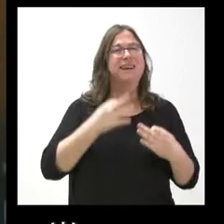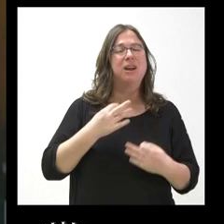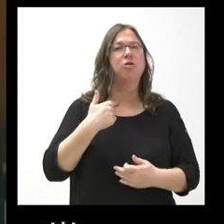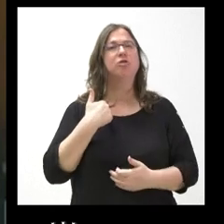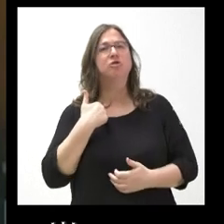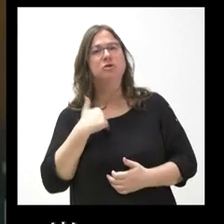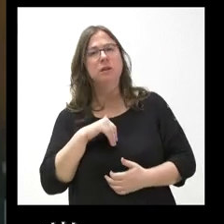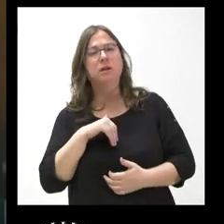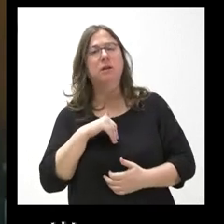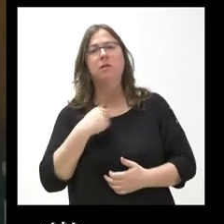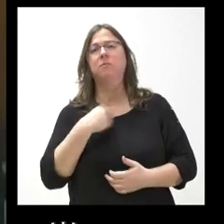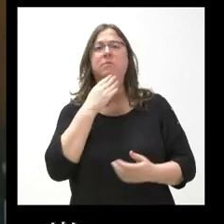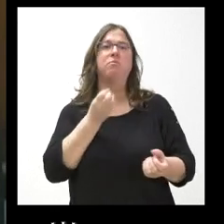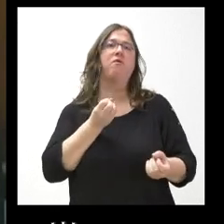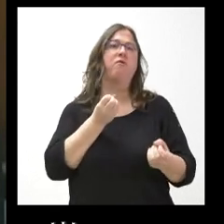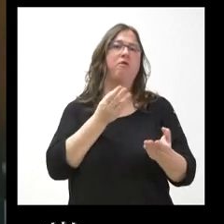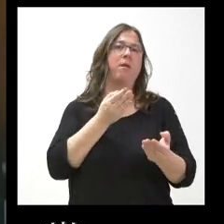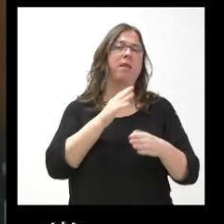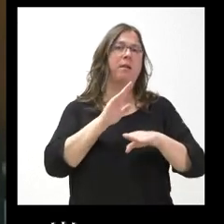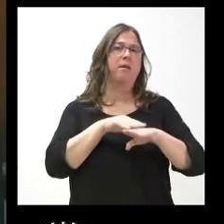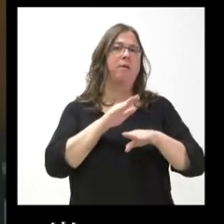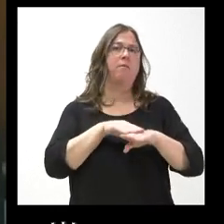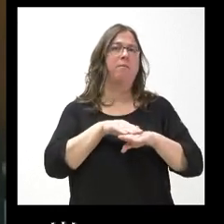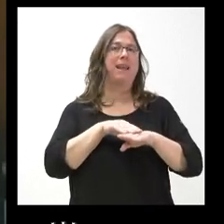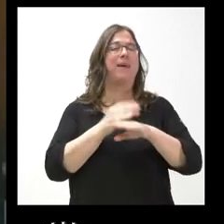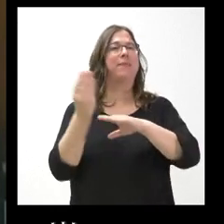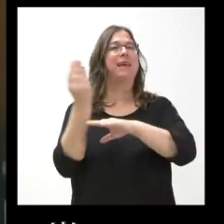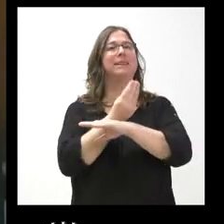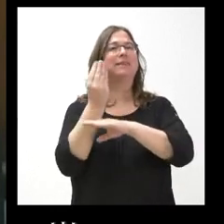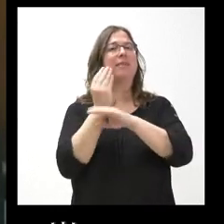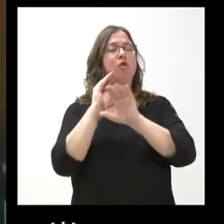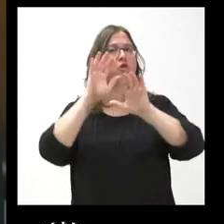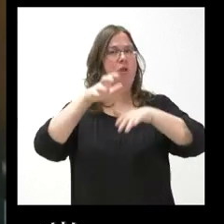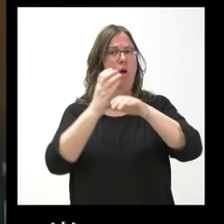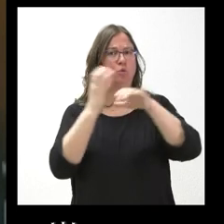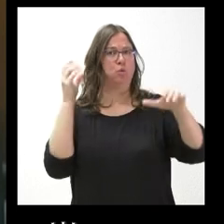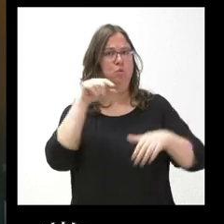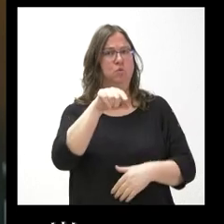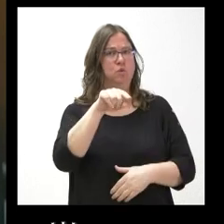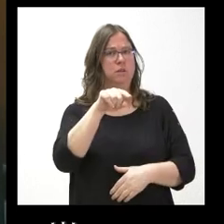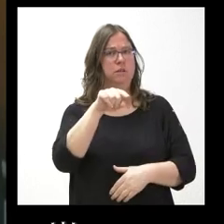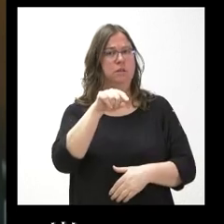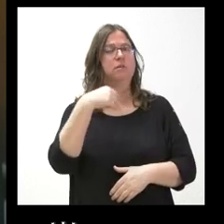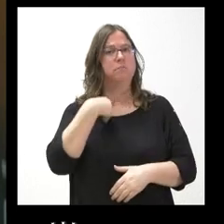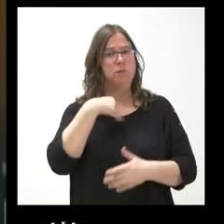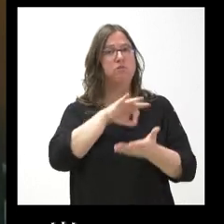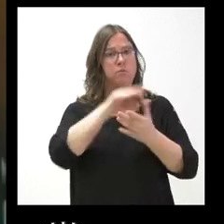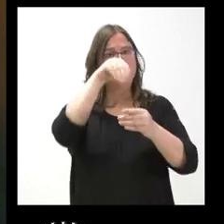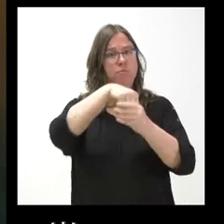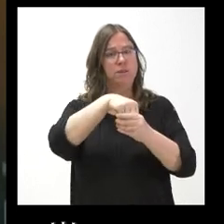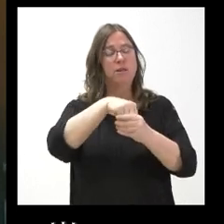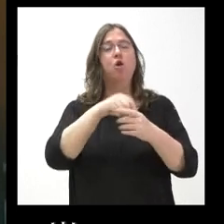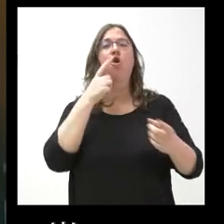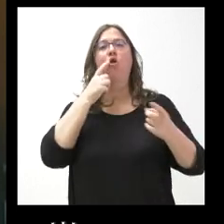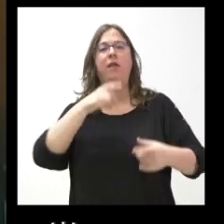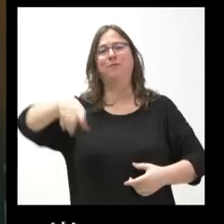ratificar, que es como se había informado, en la estación de autobuses de León este servicio, entre otros, de coordinación